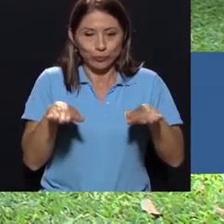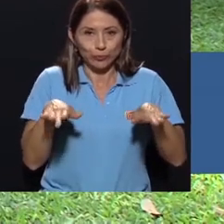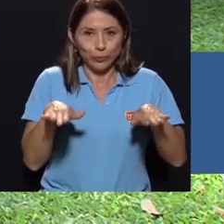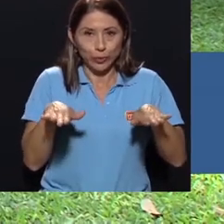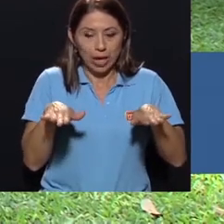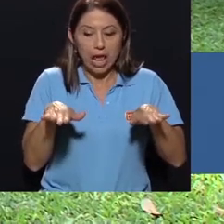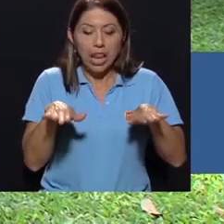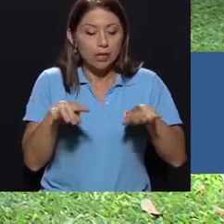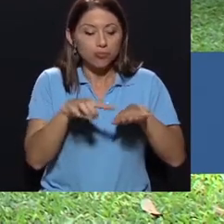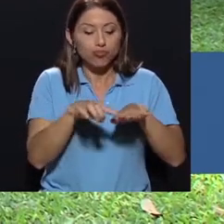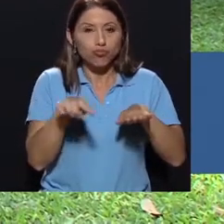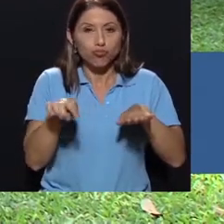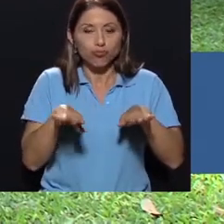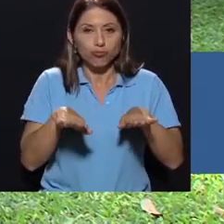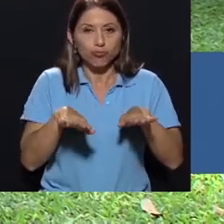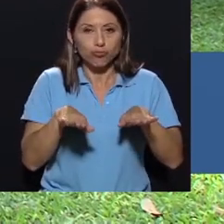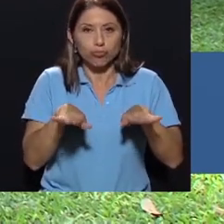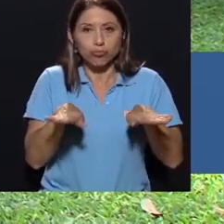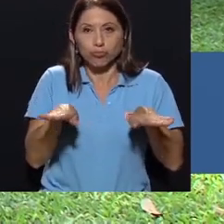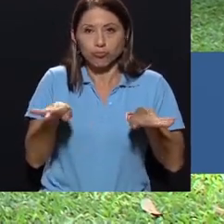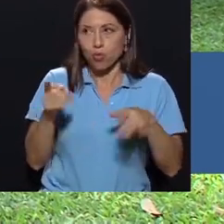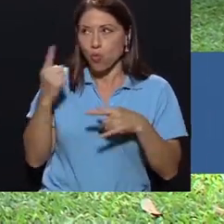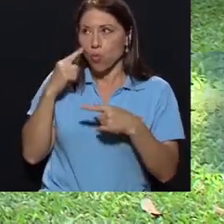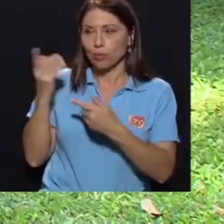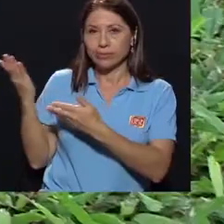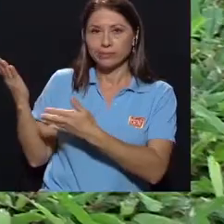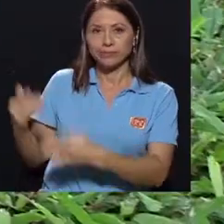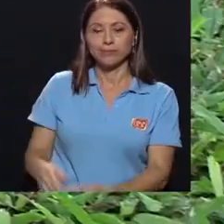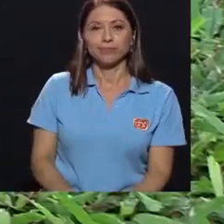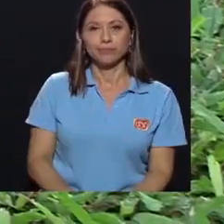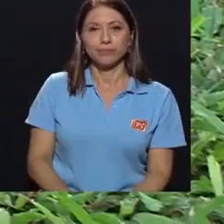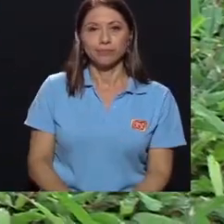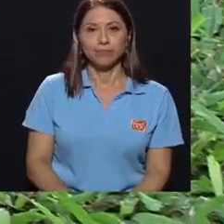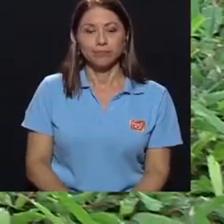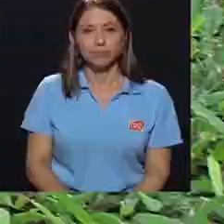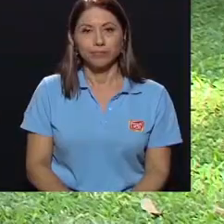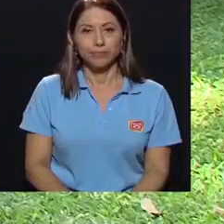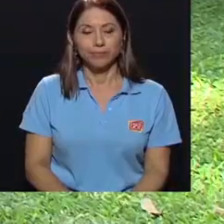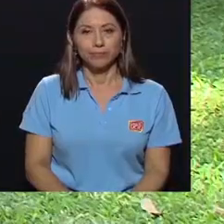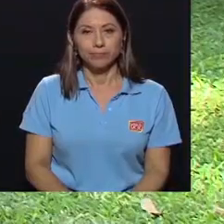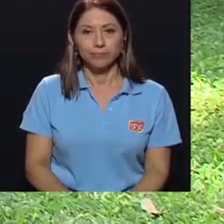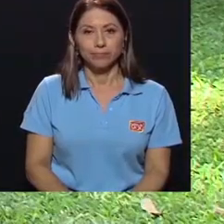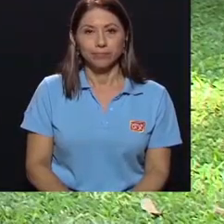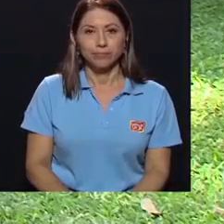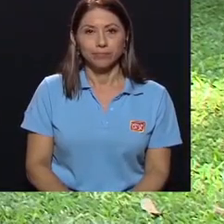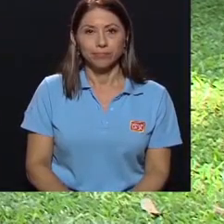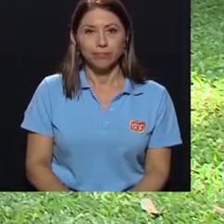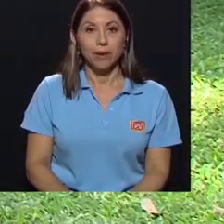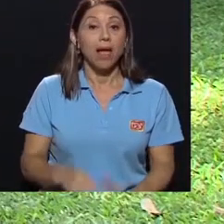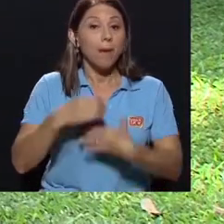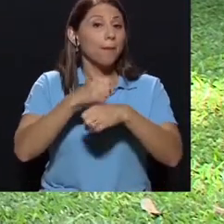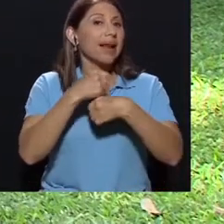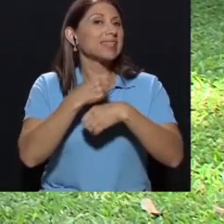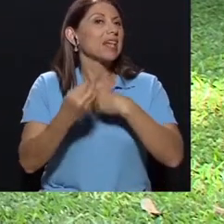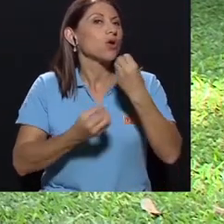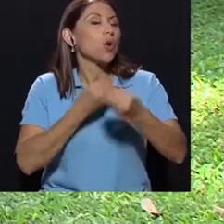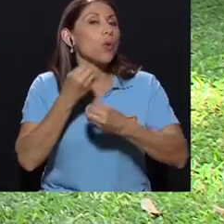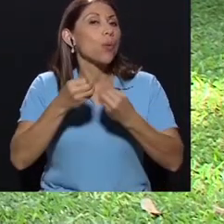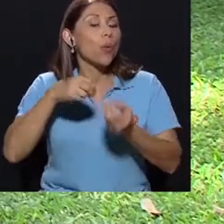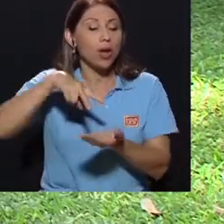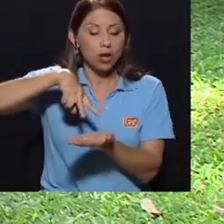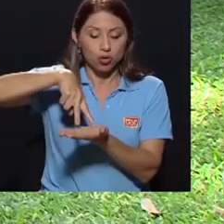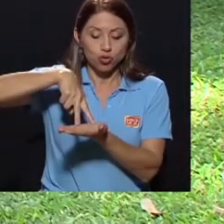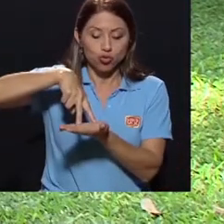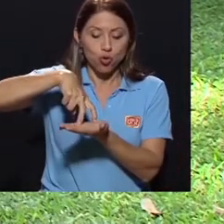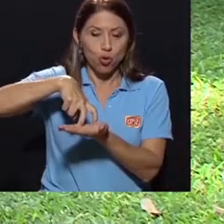pies pueden ir un poquito abiertas. Para realizar la sentadilla, voy a realizar una